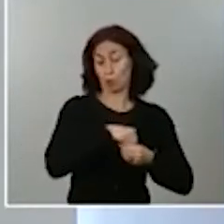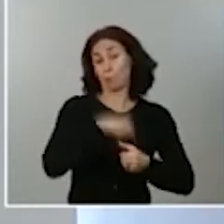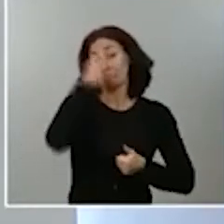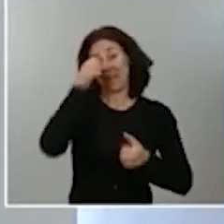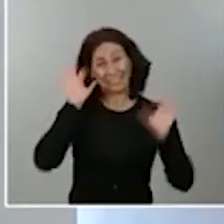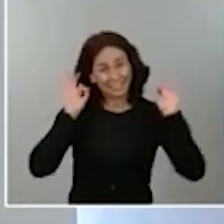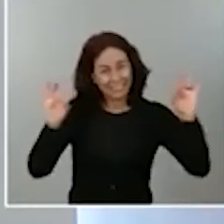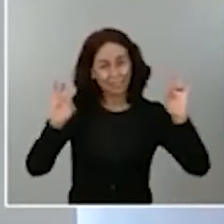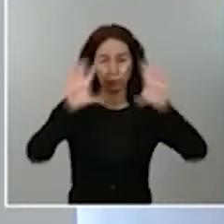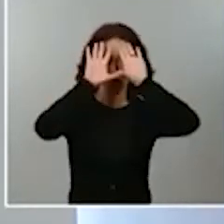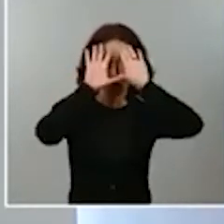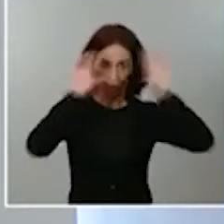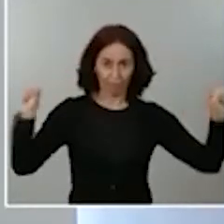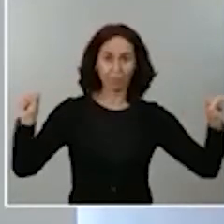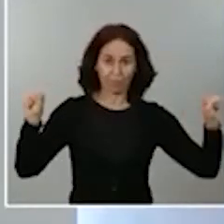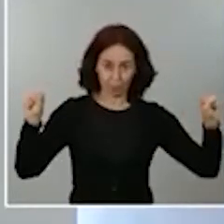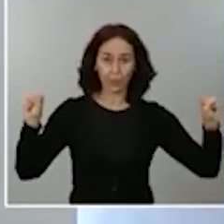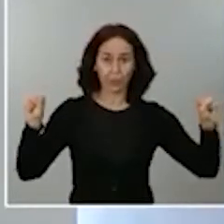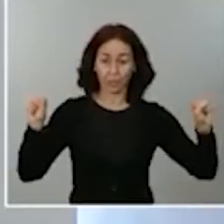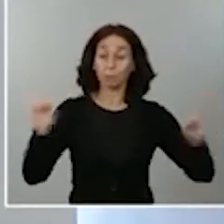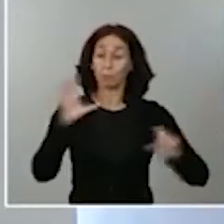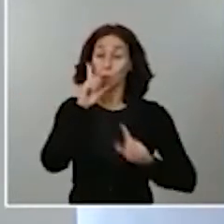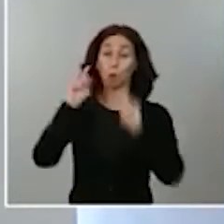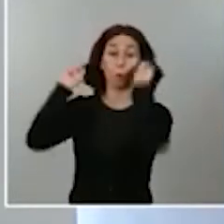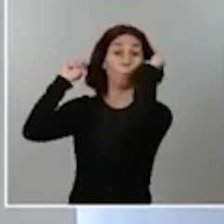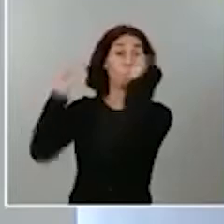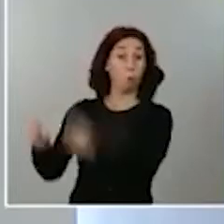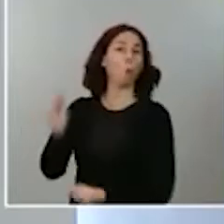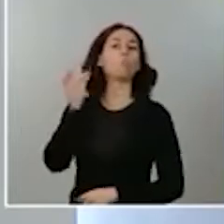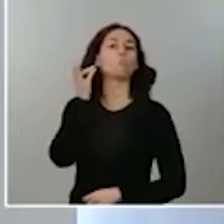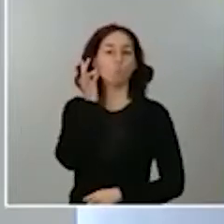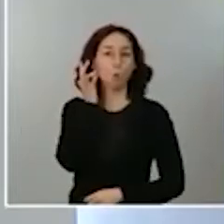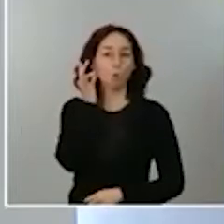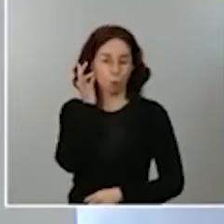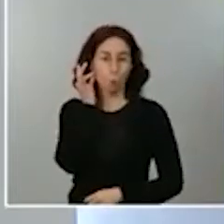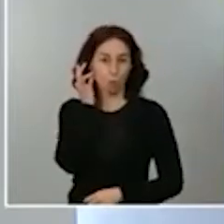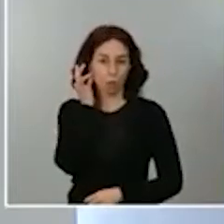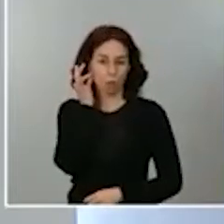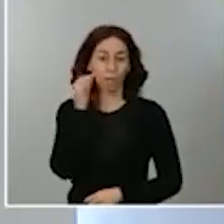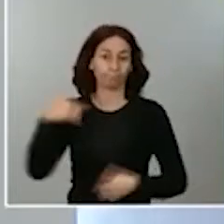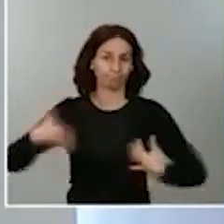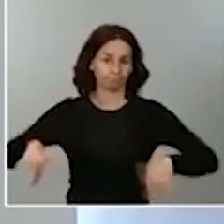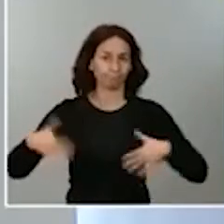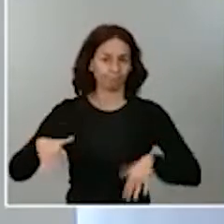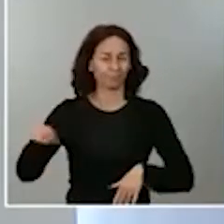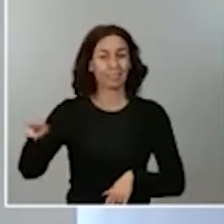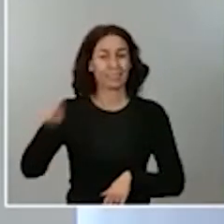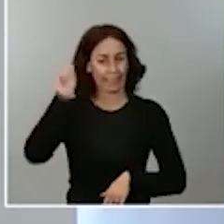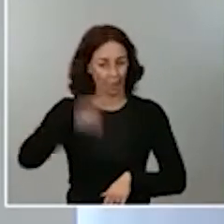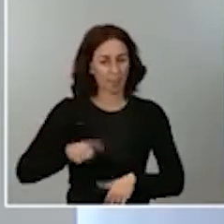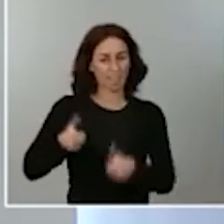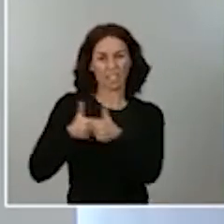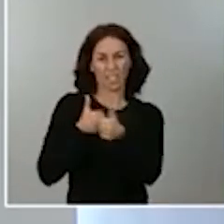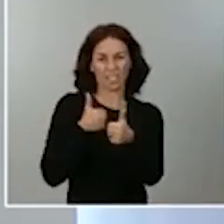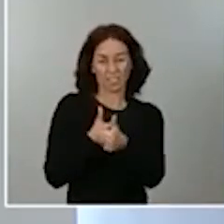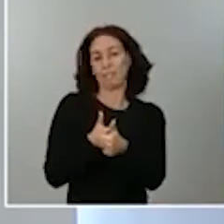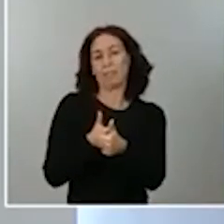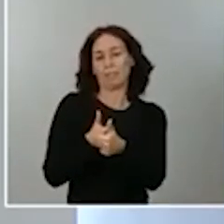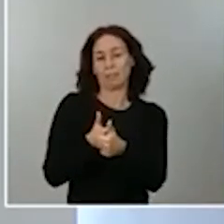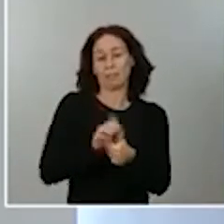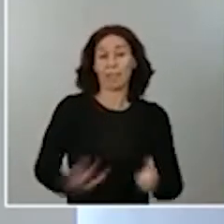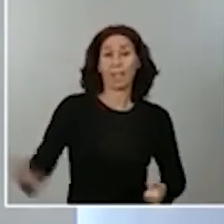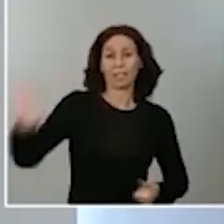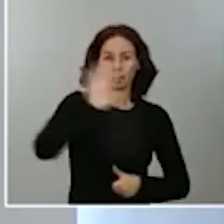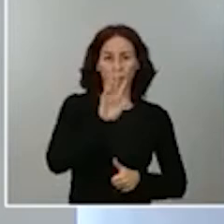primera vez que se nombra a una mujer, María Gámez, hubo un cambio también en la Secretaría de Estado de Seguridad. Lo normal, lo habitual,